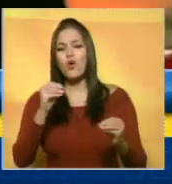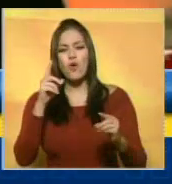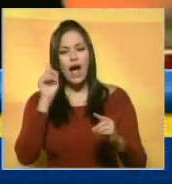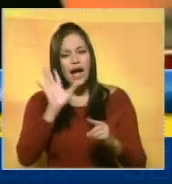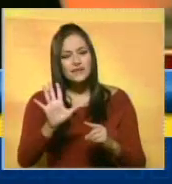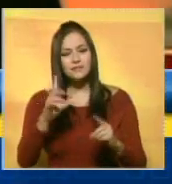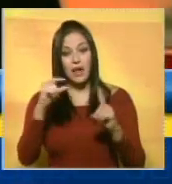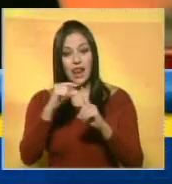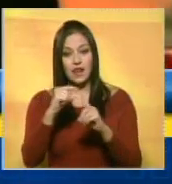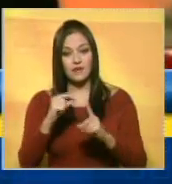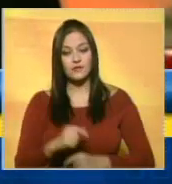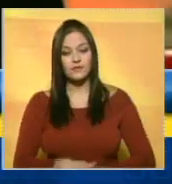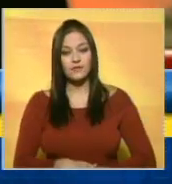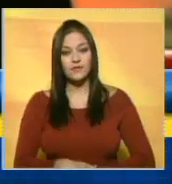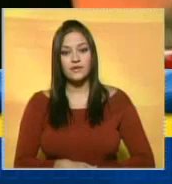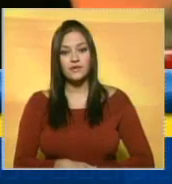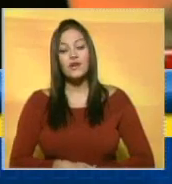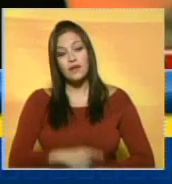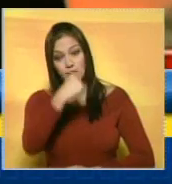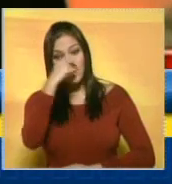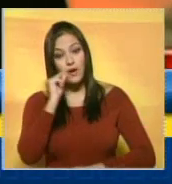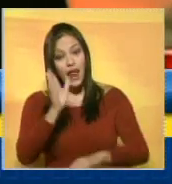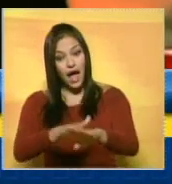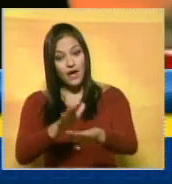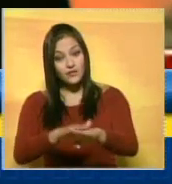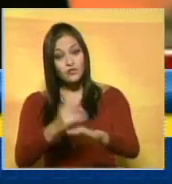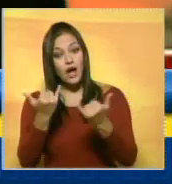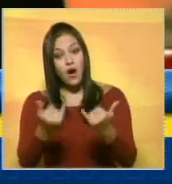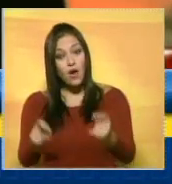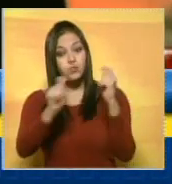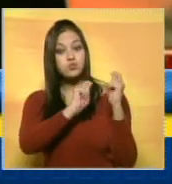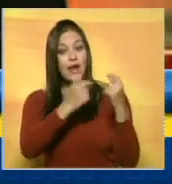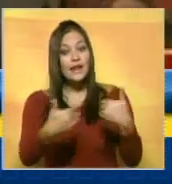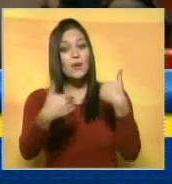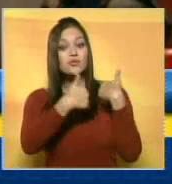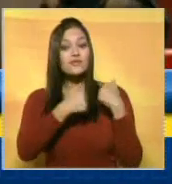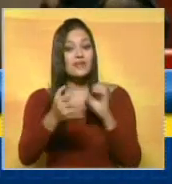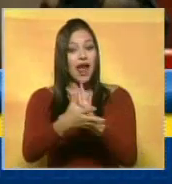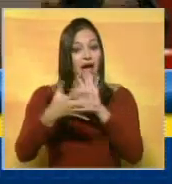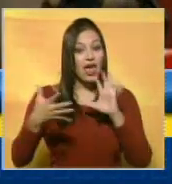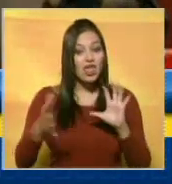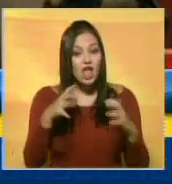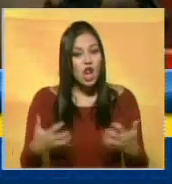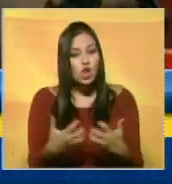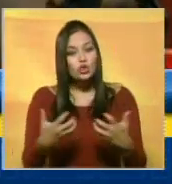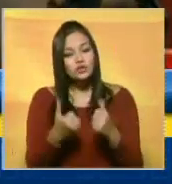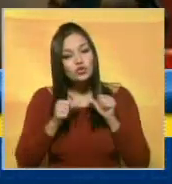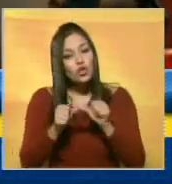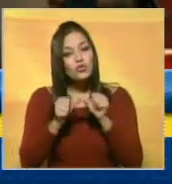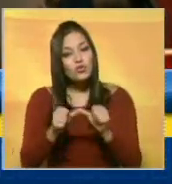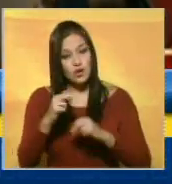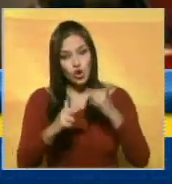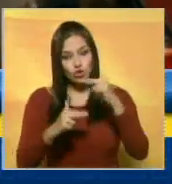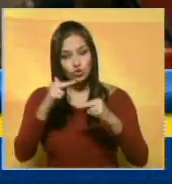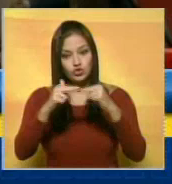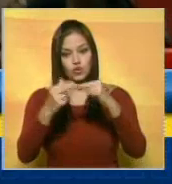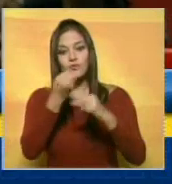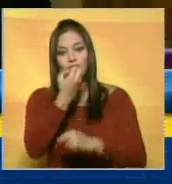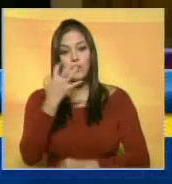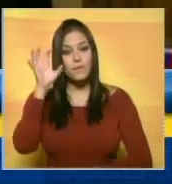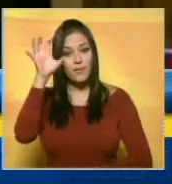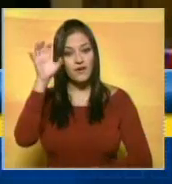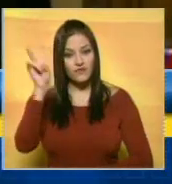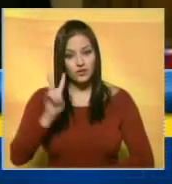El nuevo vicepresidente de la República, Nicolás Maduro, señaló que le han encomendado una gran responsabilidad... ...en la lucha por continuar construyendo la patria.